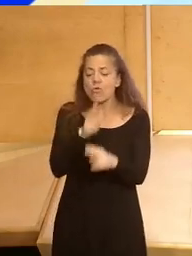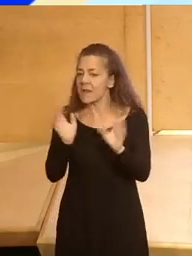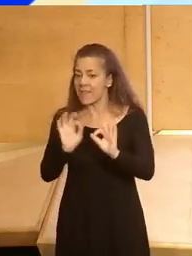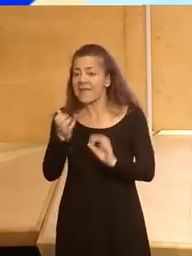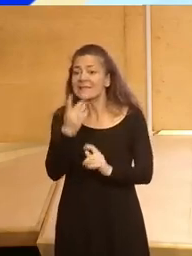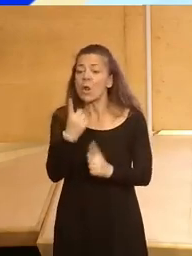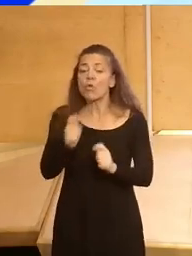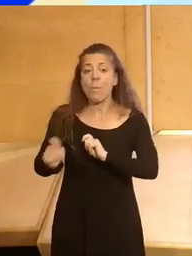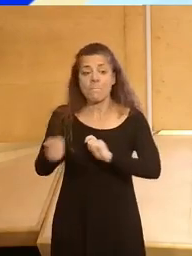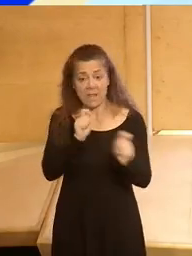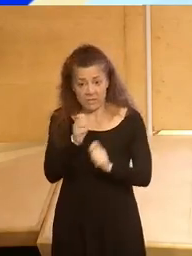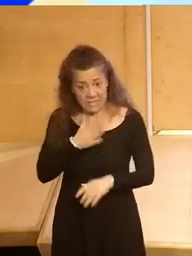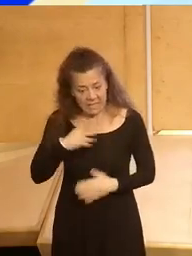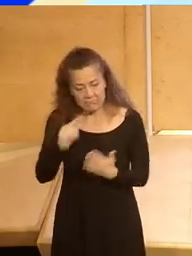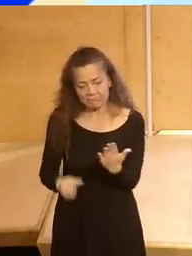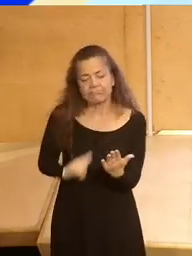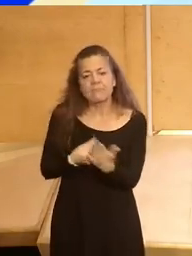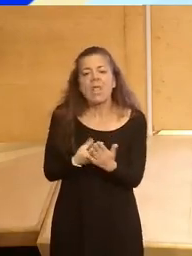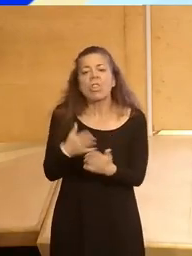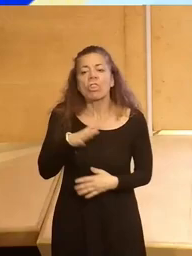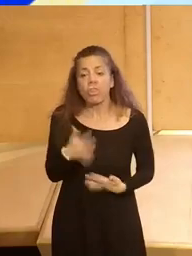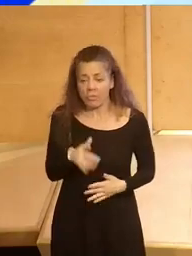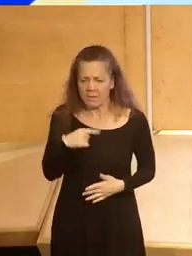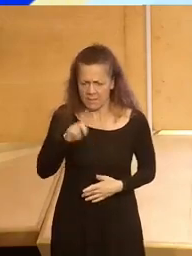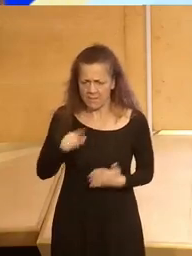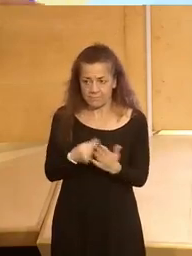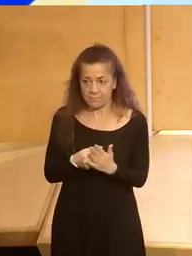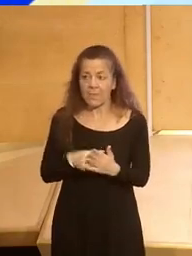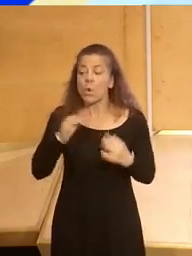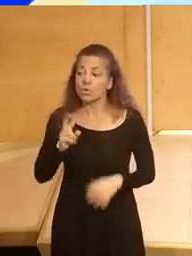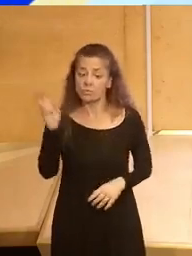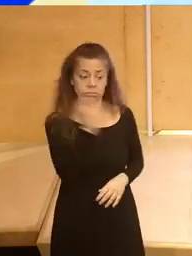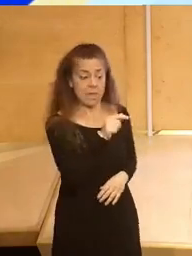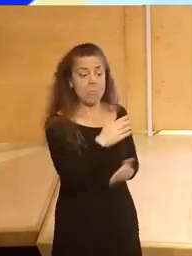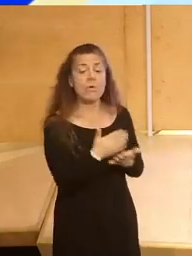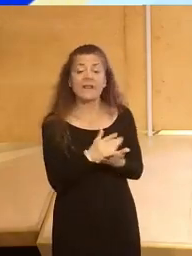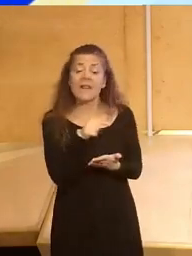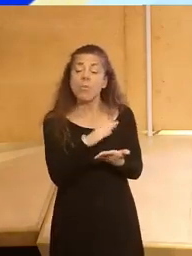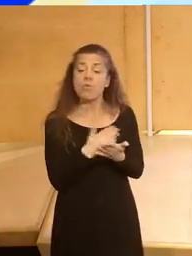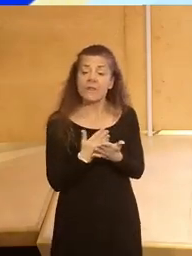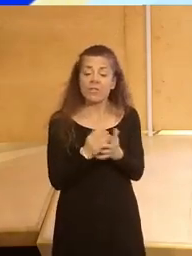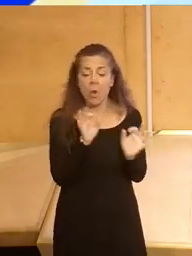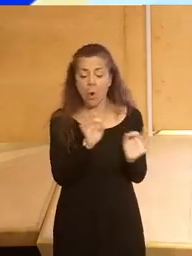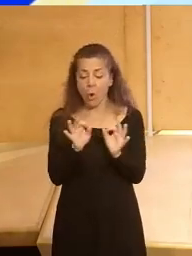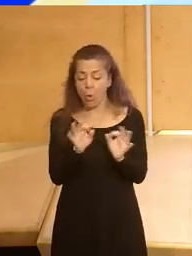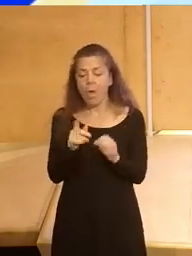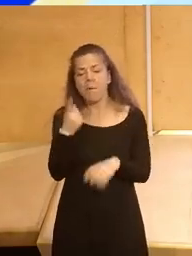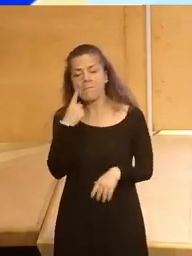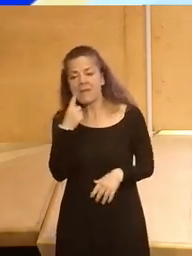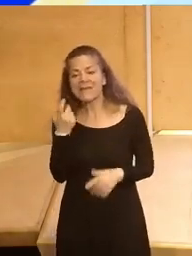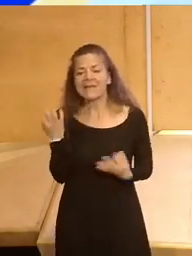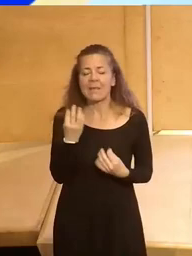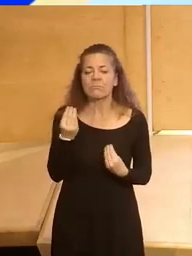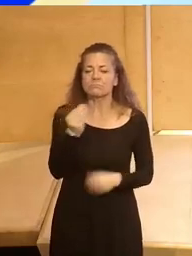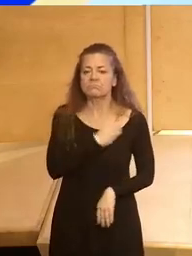es periodista y quiere incluir el medio del que viene, también puede hacerlo. A continuación, se la traerán a la moderadora y la moderadora las ordenará para ver cuáles son las